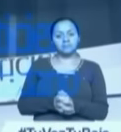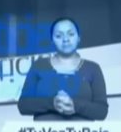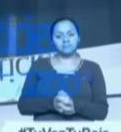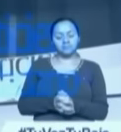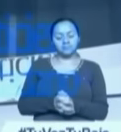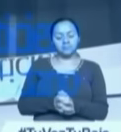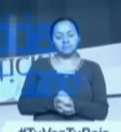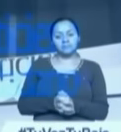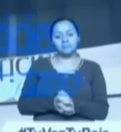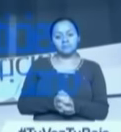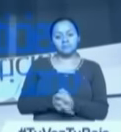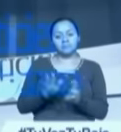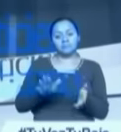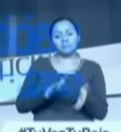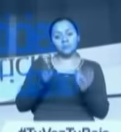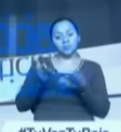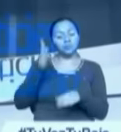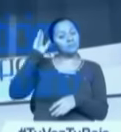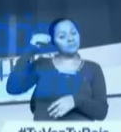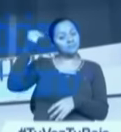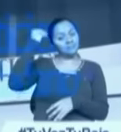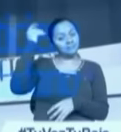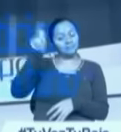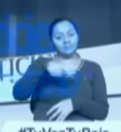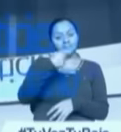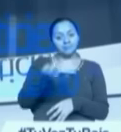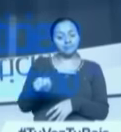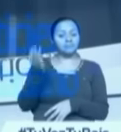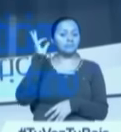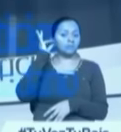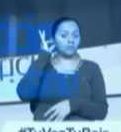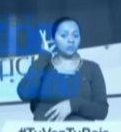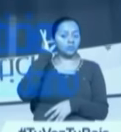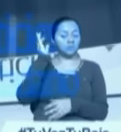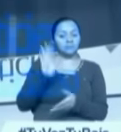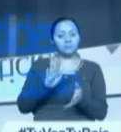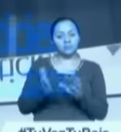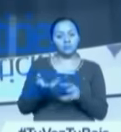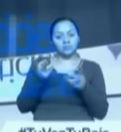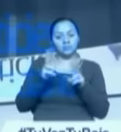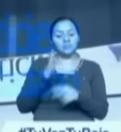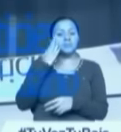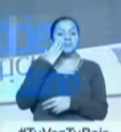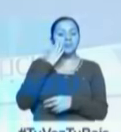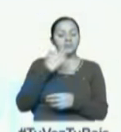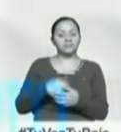A un día de la muerte de la actriz Carrie Fisher, su madre, Debbie Reynolds, también falleció.